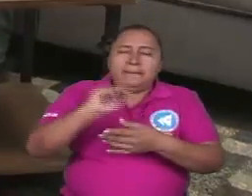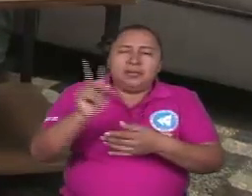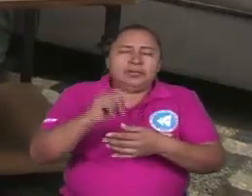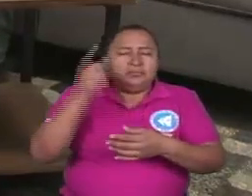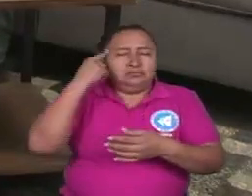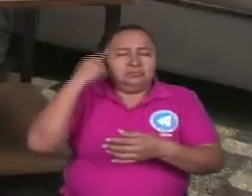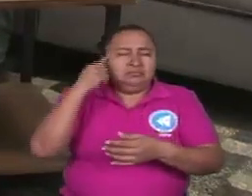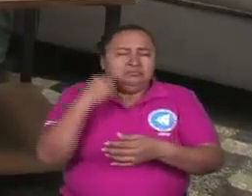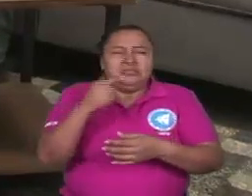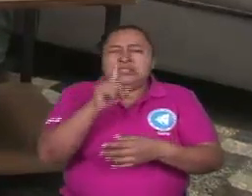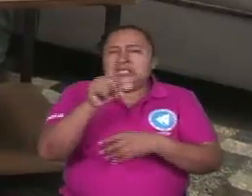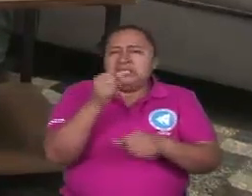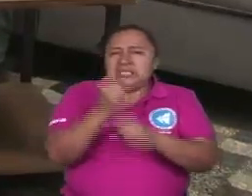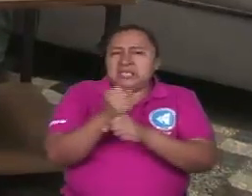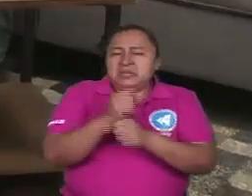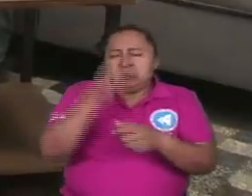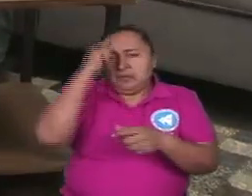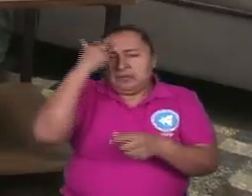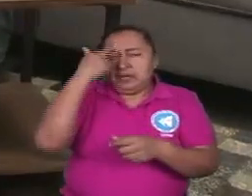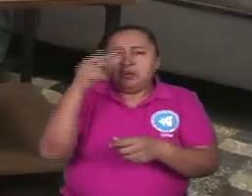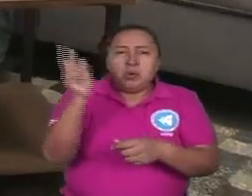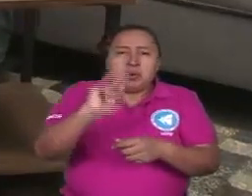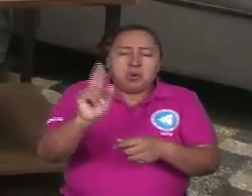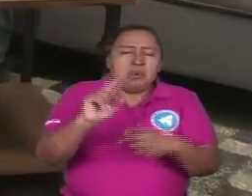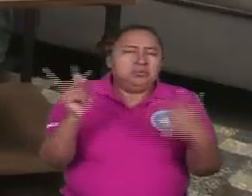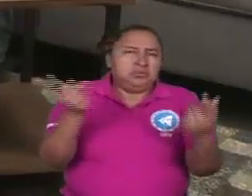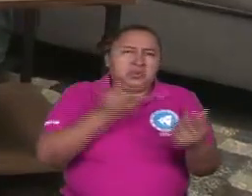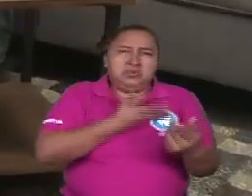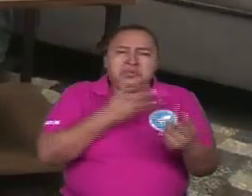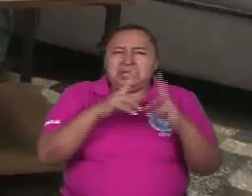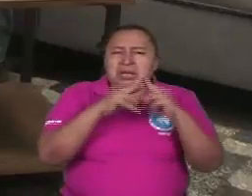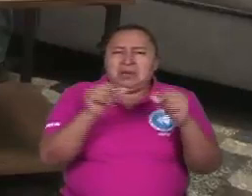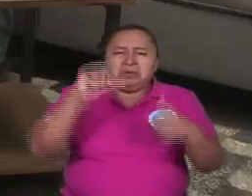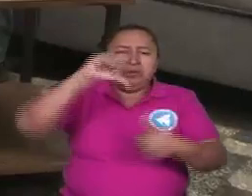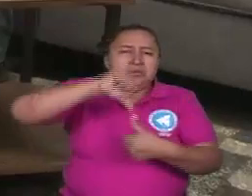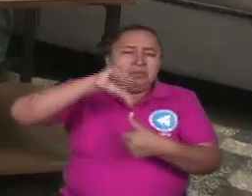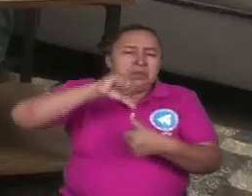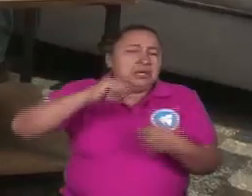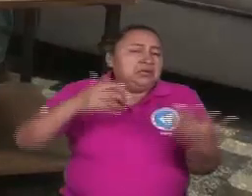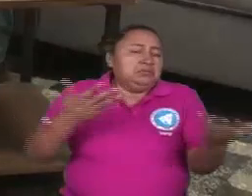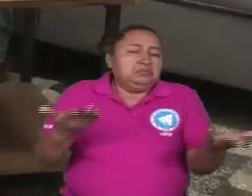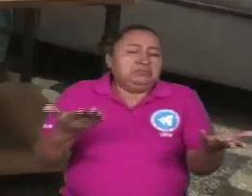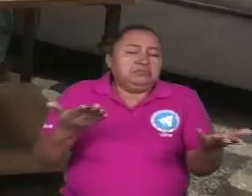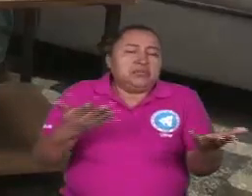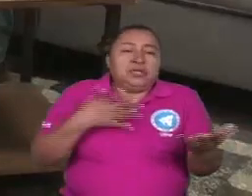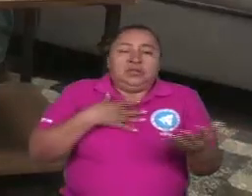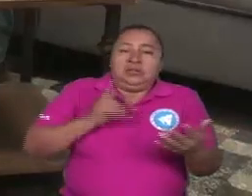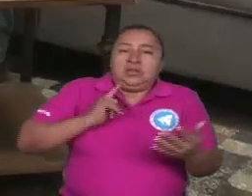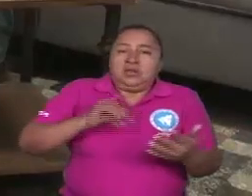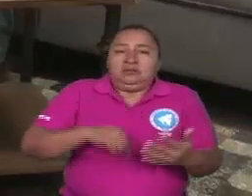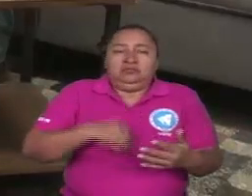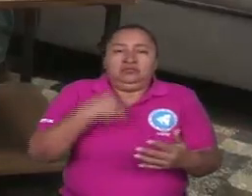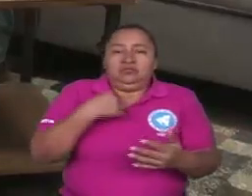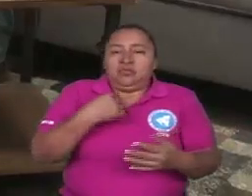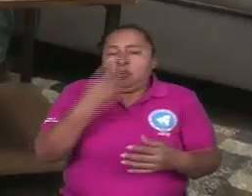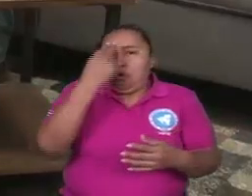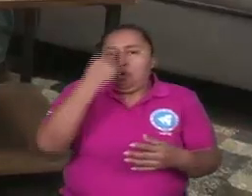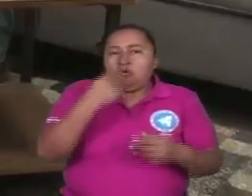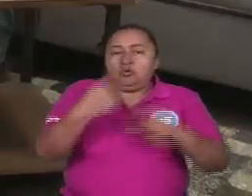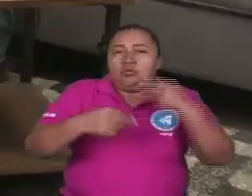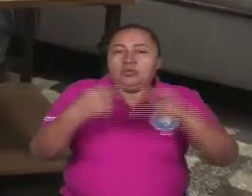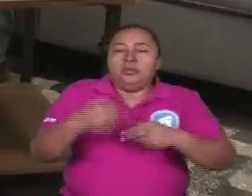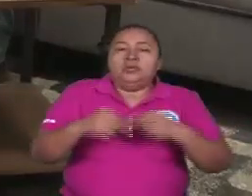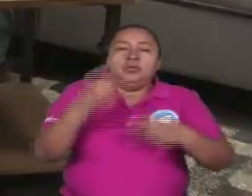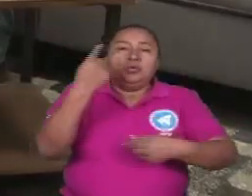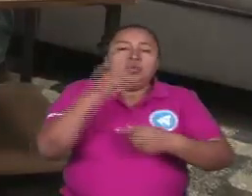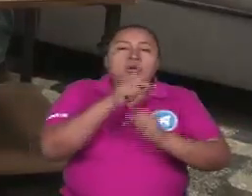años gobiernos neoliberales, decir, Nicaragua y específicamente Centroamérica ostentaba la no muy grata cifra de ser